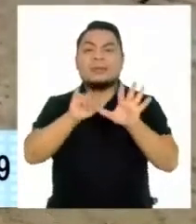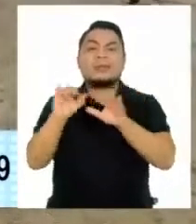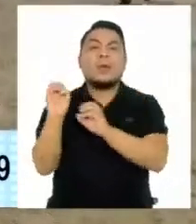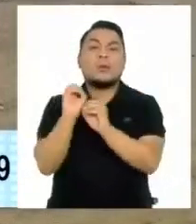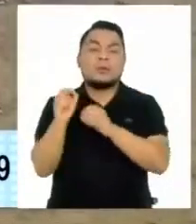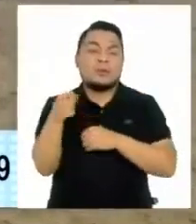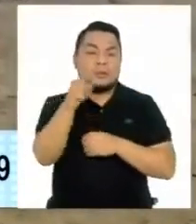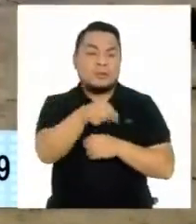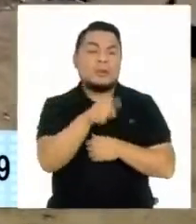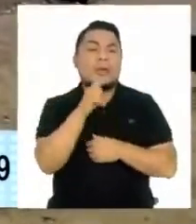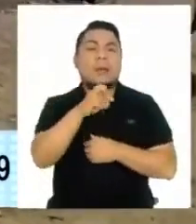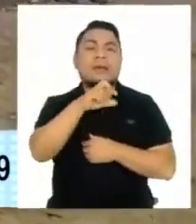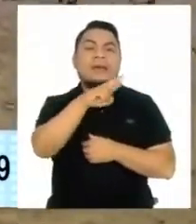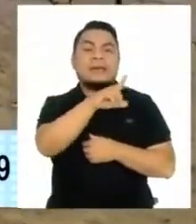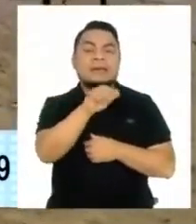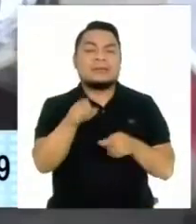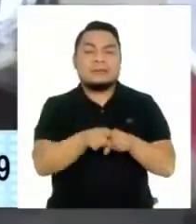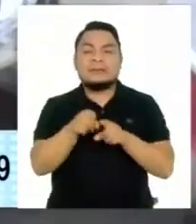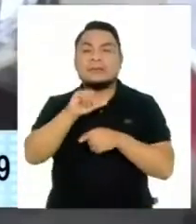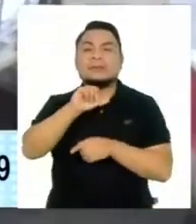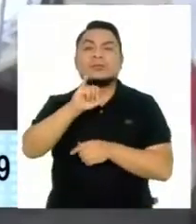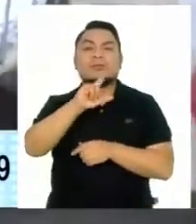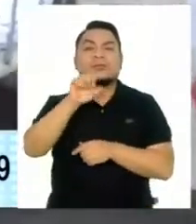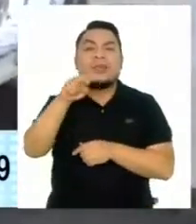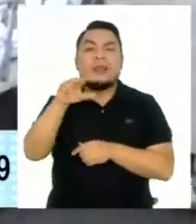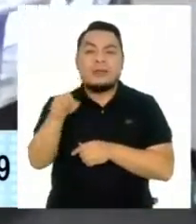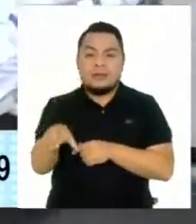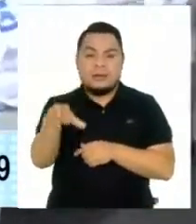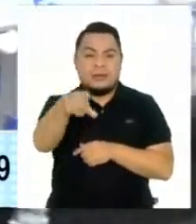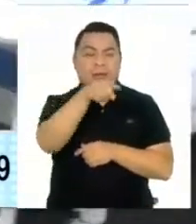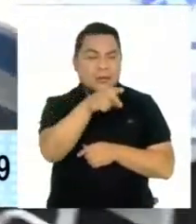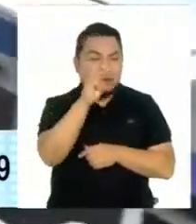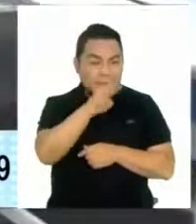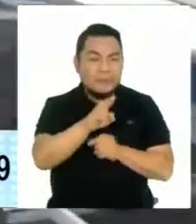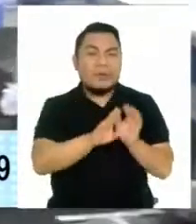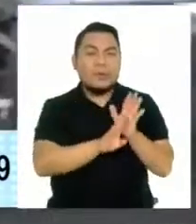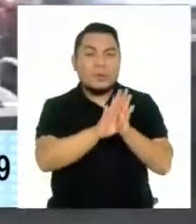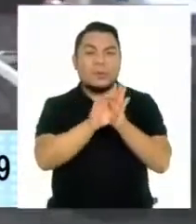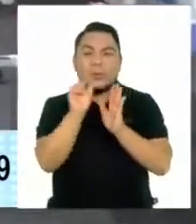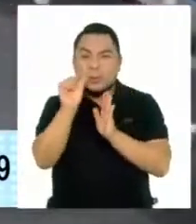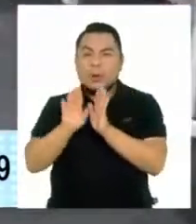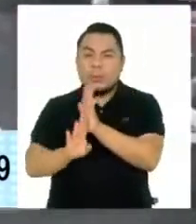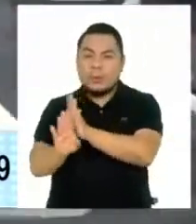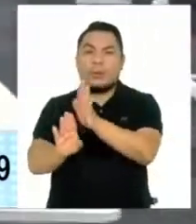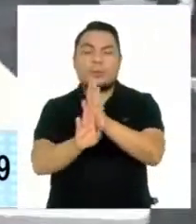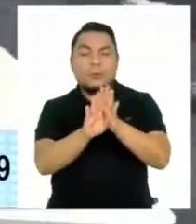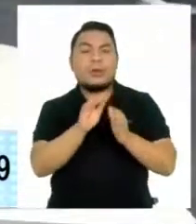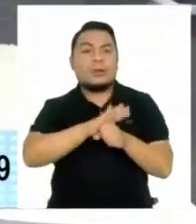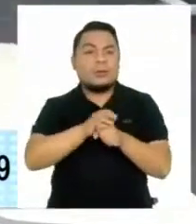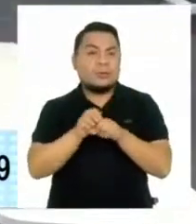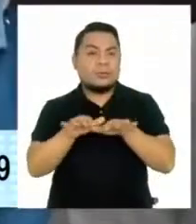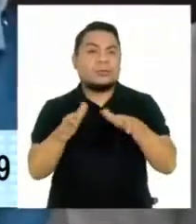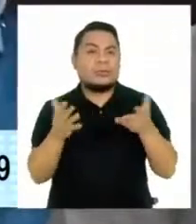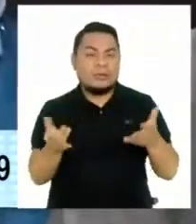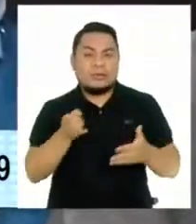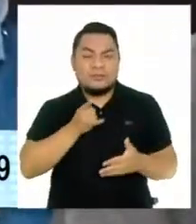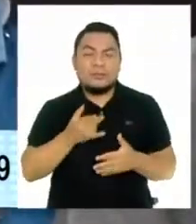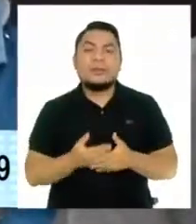de octubre, Pariñas y Suyana se reportó un ligero incremento de contagios de la COVID-19.